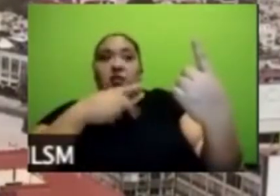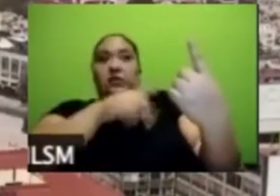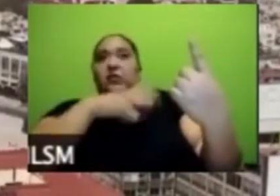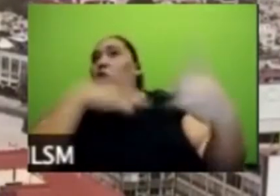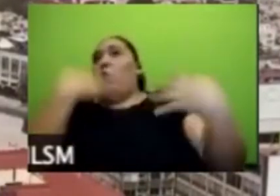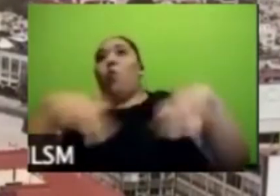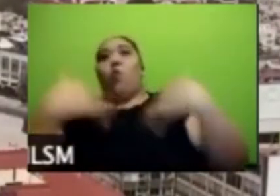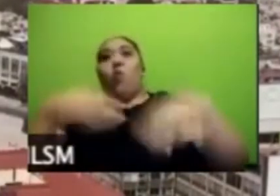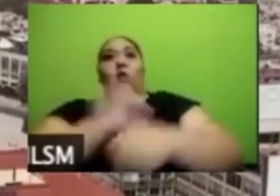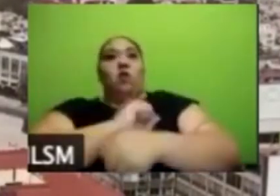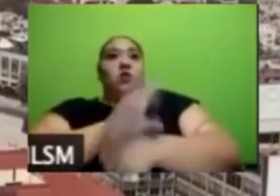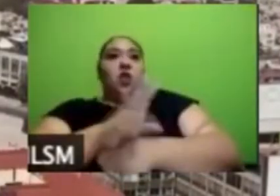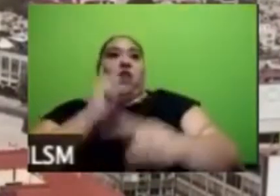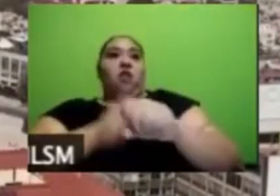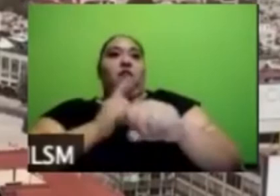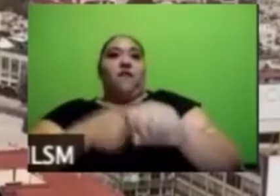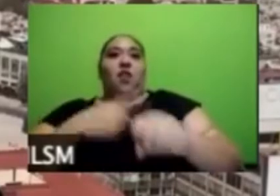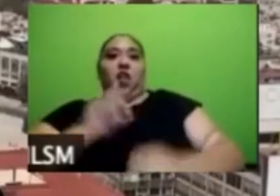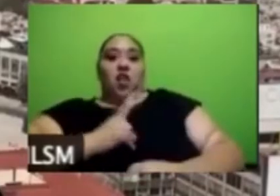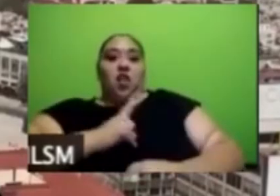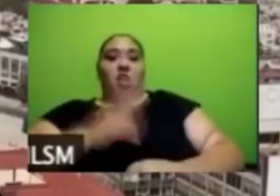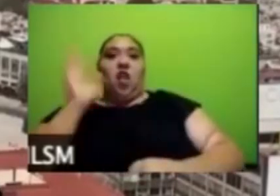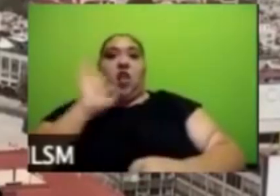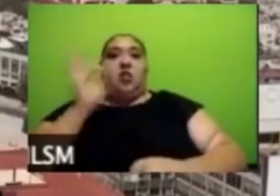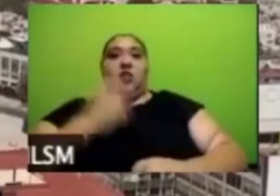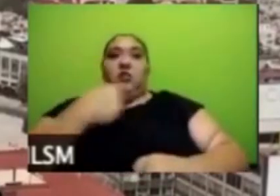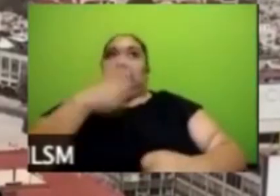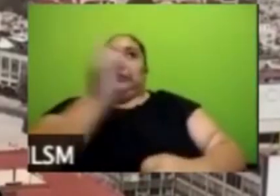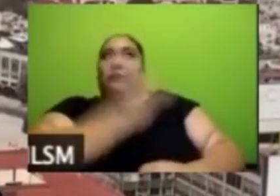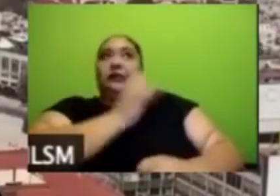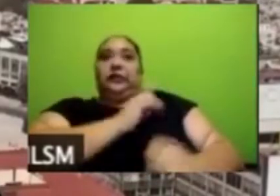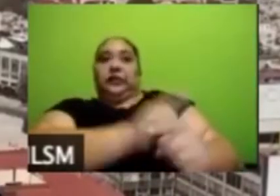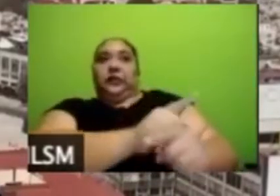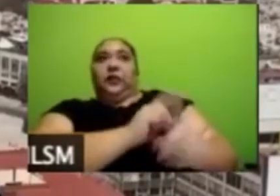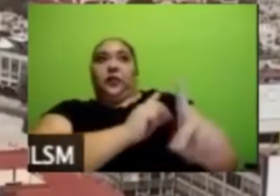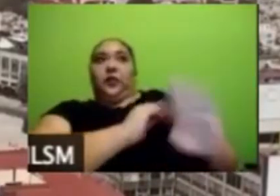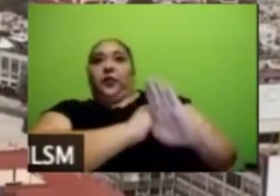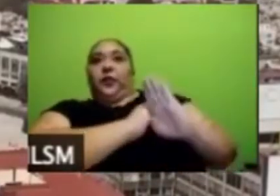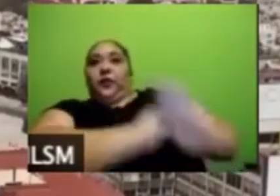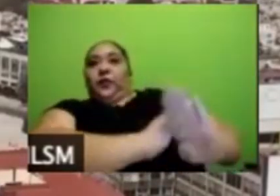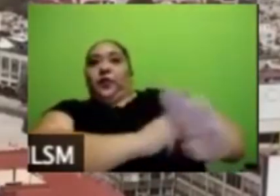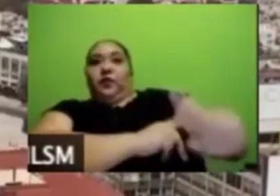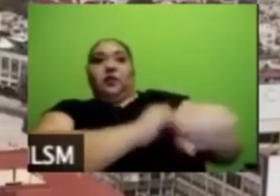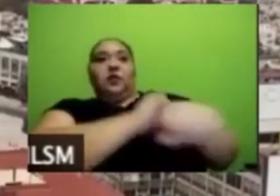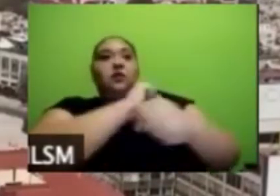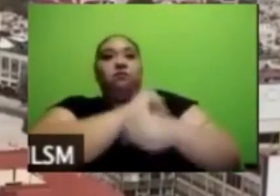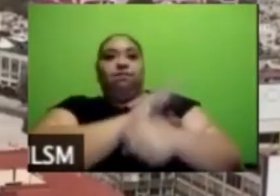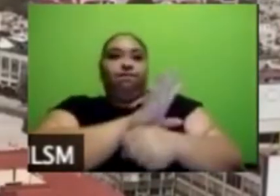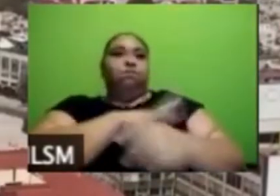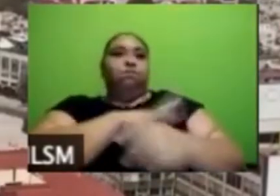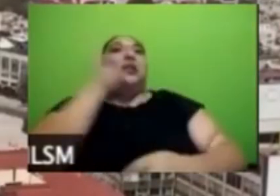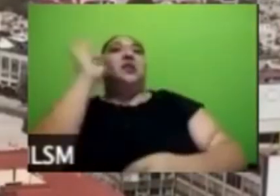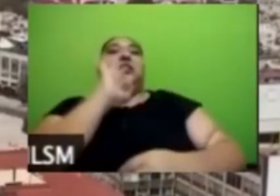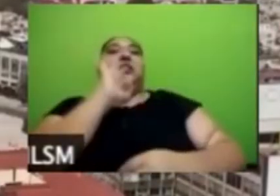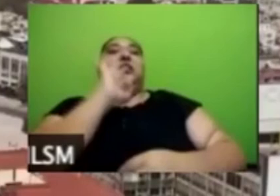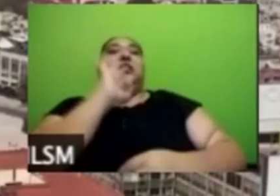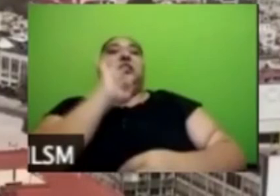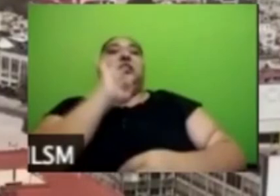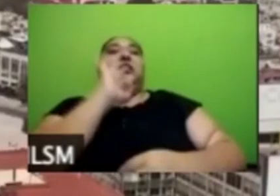discriminación por ser personal médico sino discriminación por la posibilidad de que tenga infección ese es el asunto